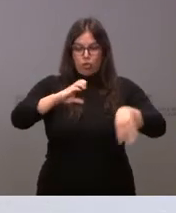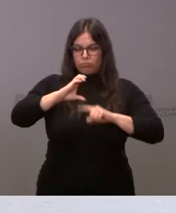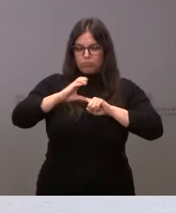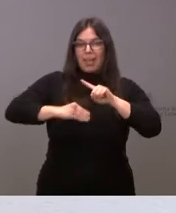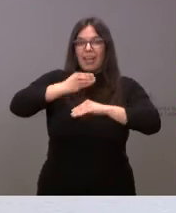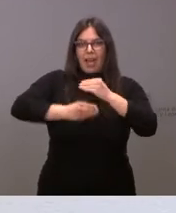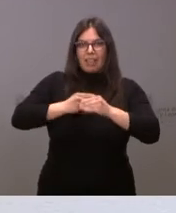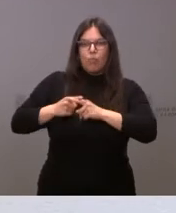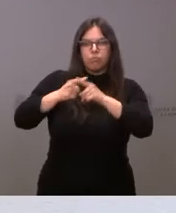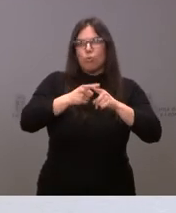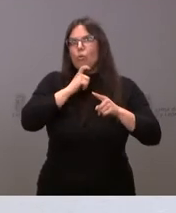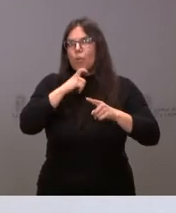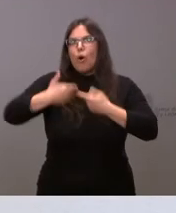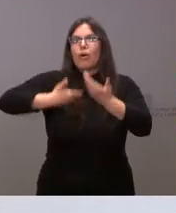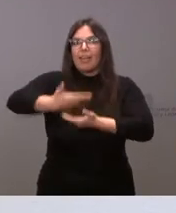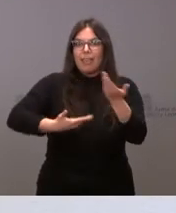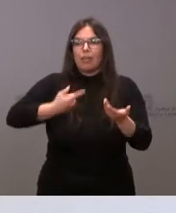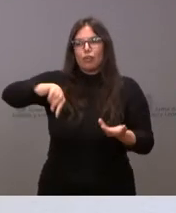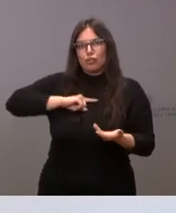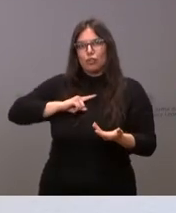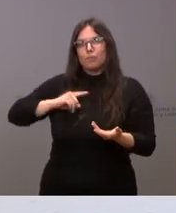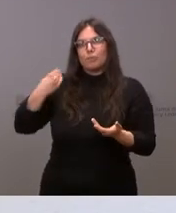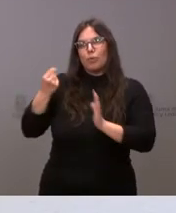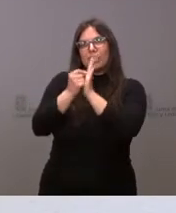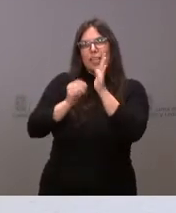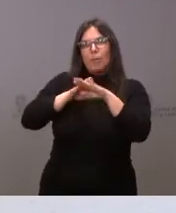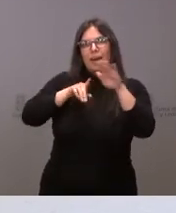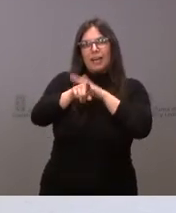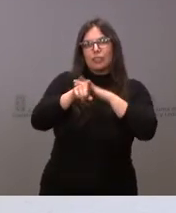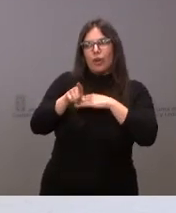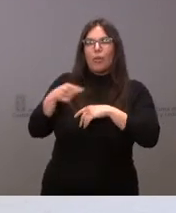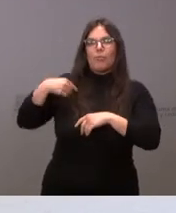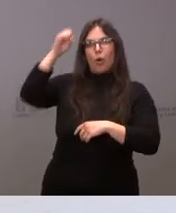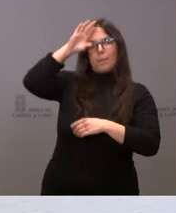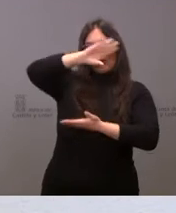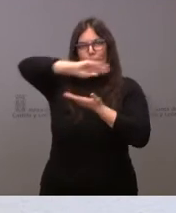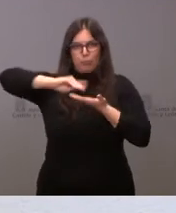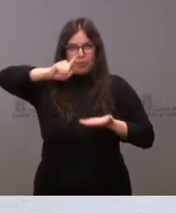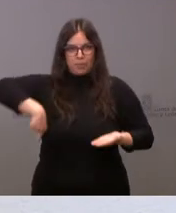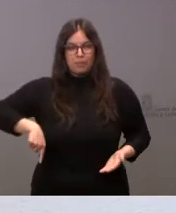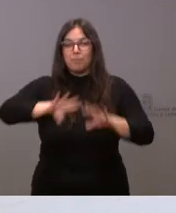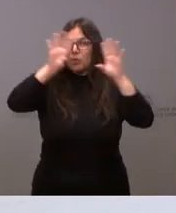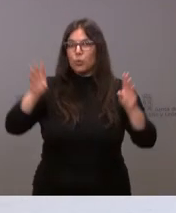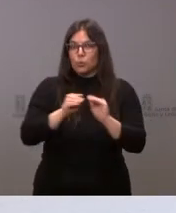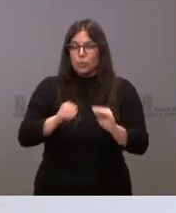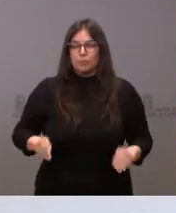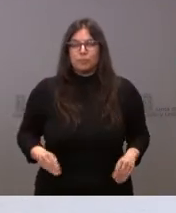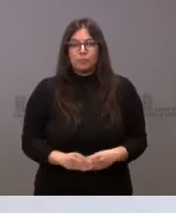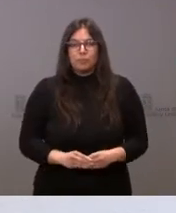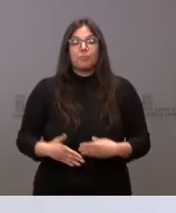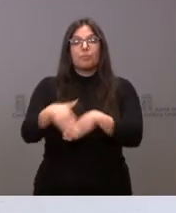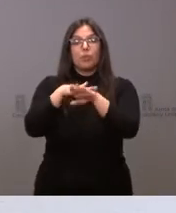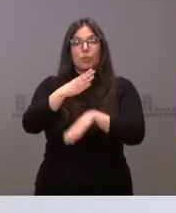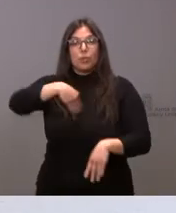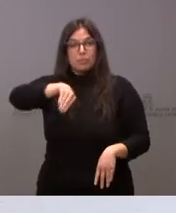y que se nos permita también participar en los criterios de gestión de los fondos europeos. Conclusión. El Gobierno de